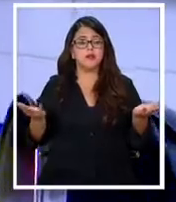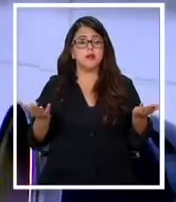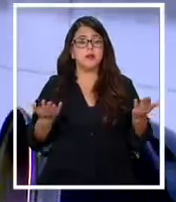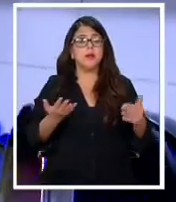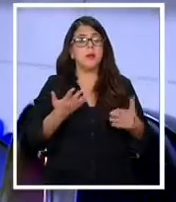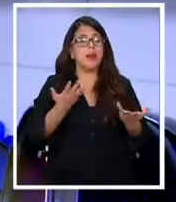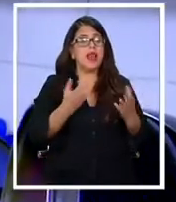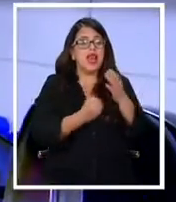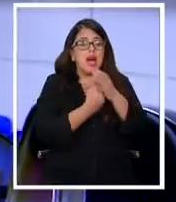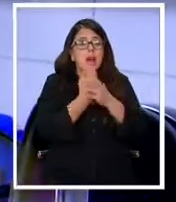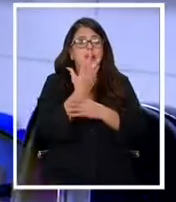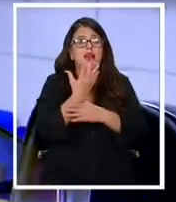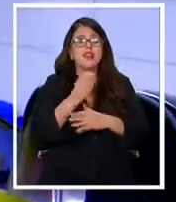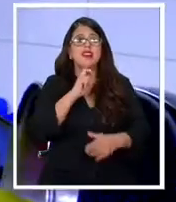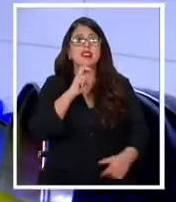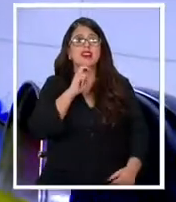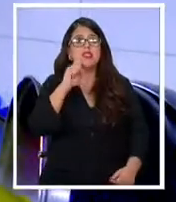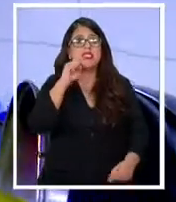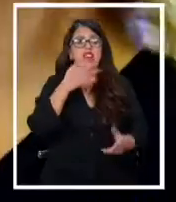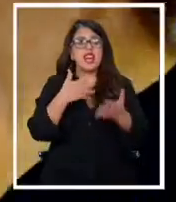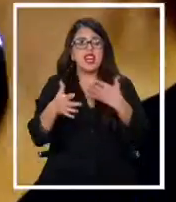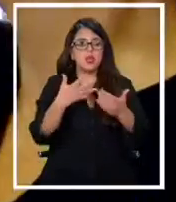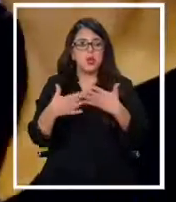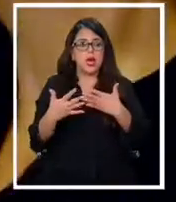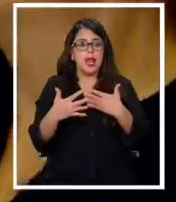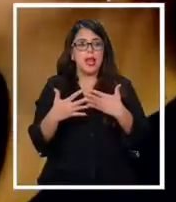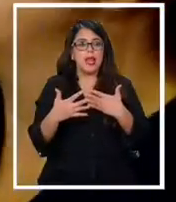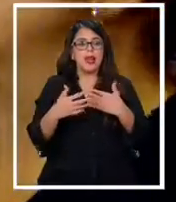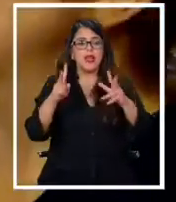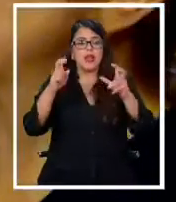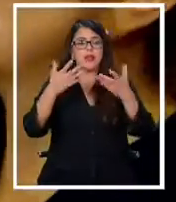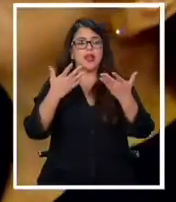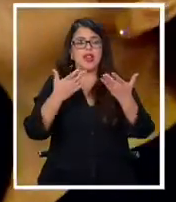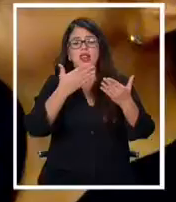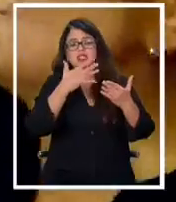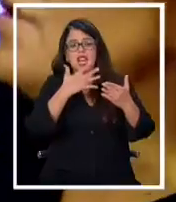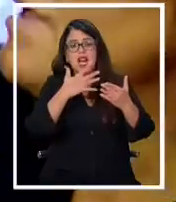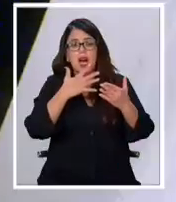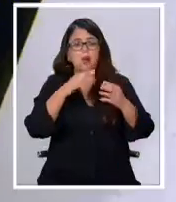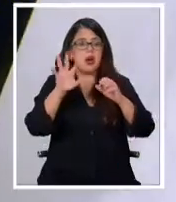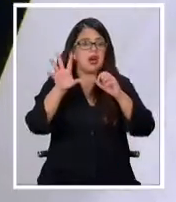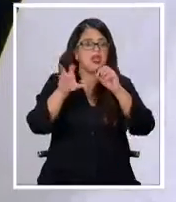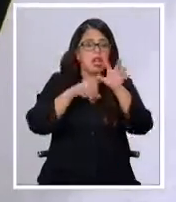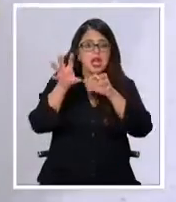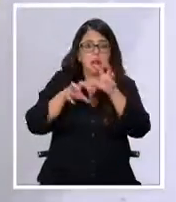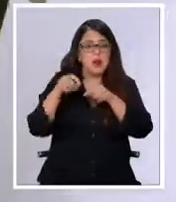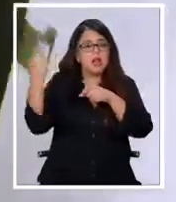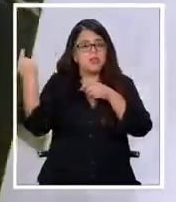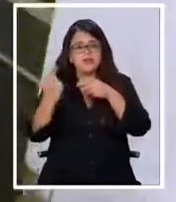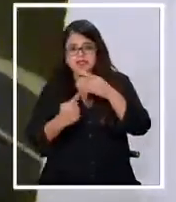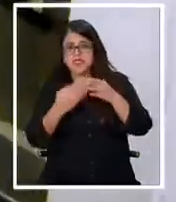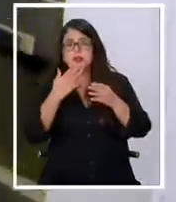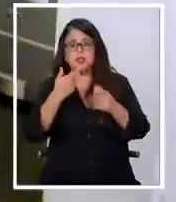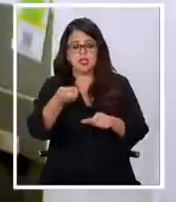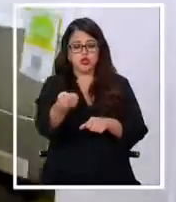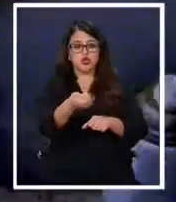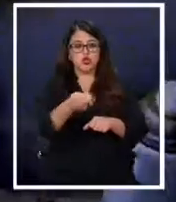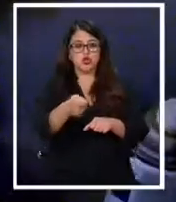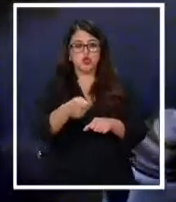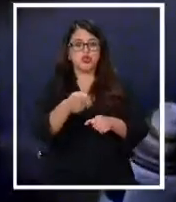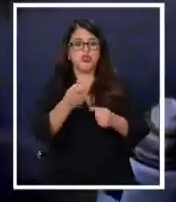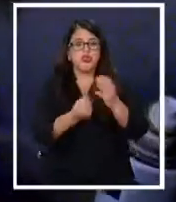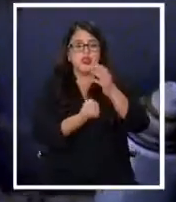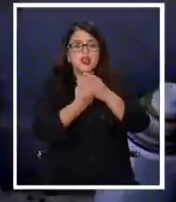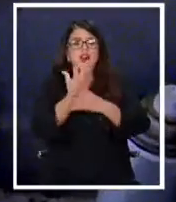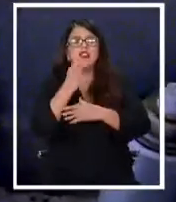las plantas. El café es un abono natural. El relleno del guatero o el agua de las mascotas también sirven para regar plantas. La